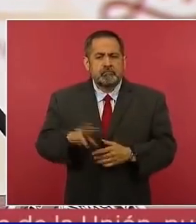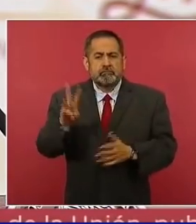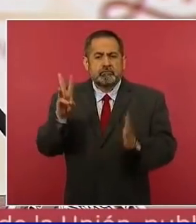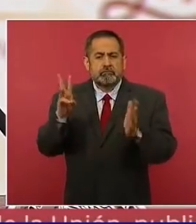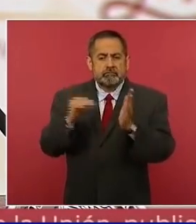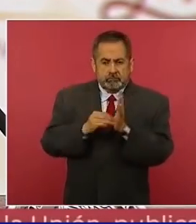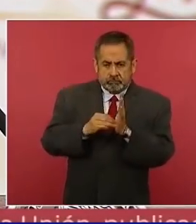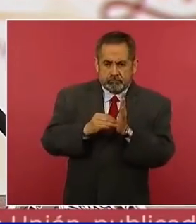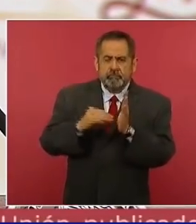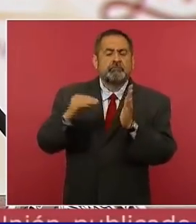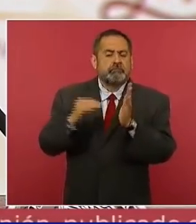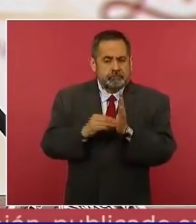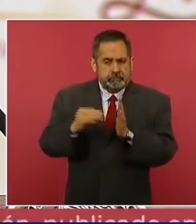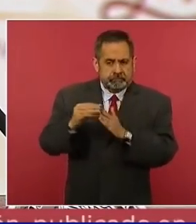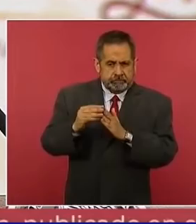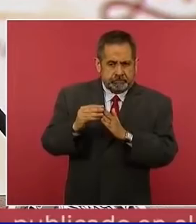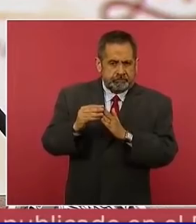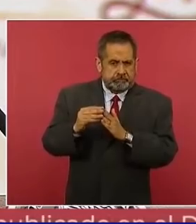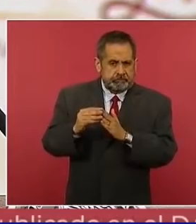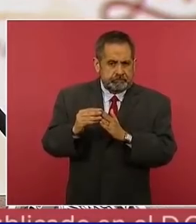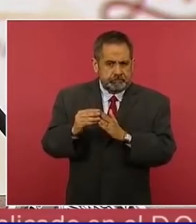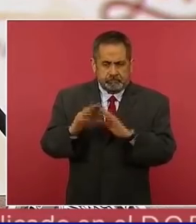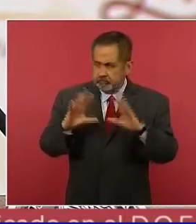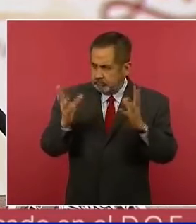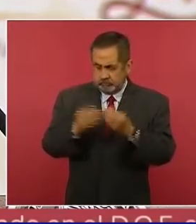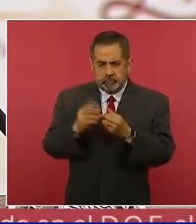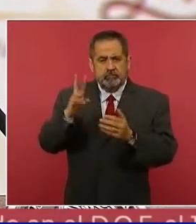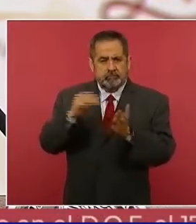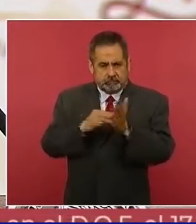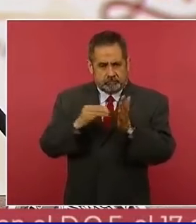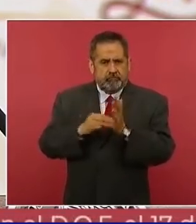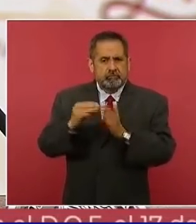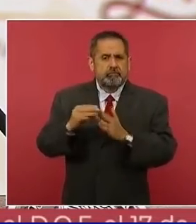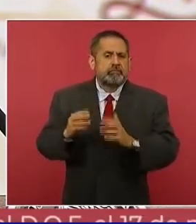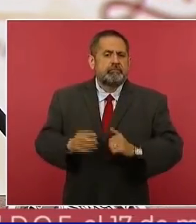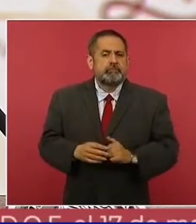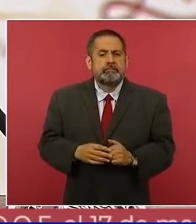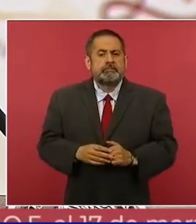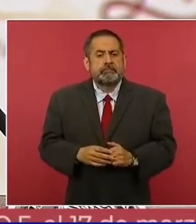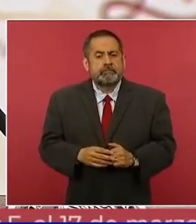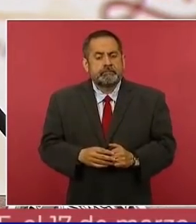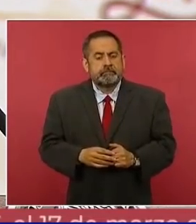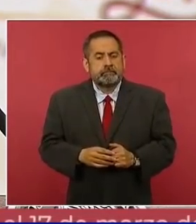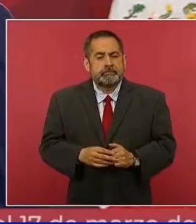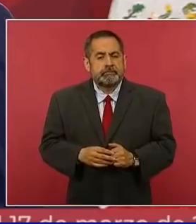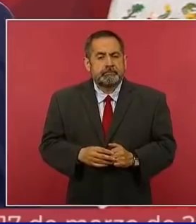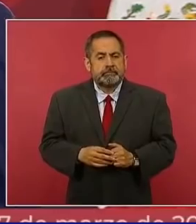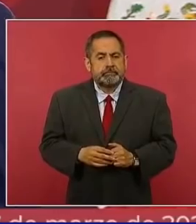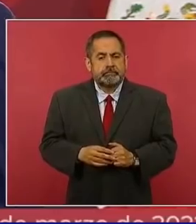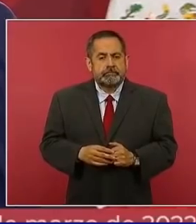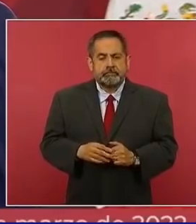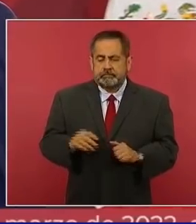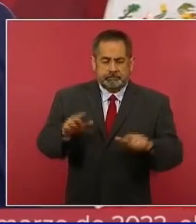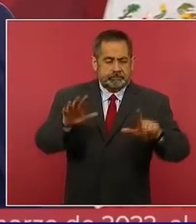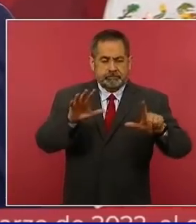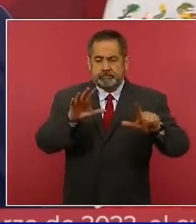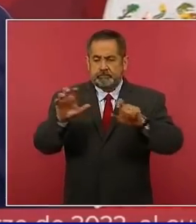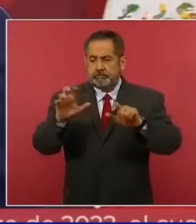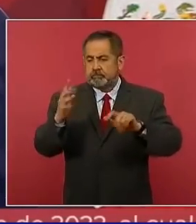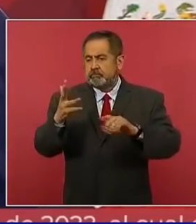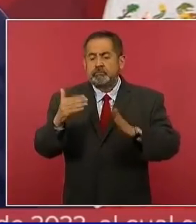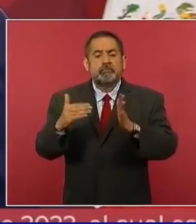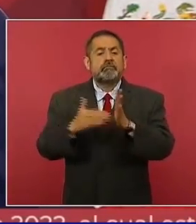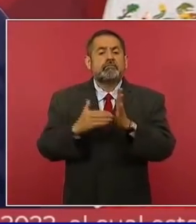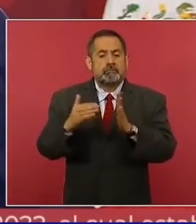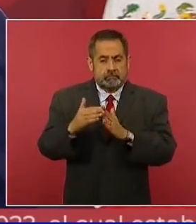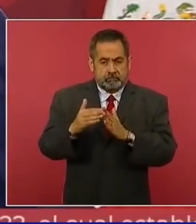mil millones. Total. Total. Son 750 millones.